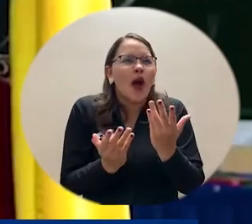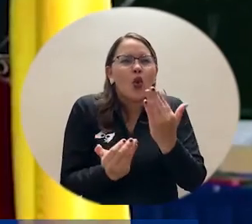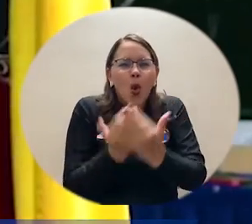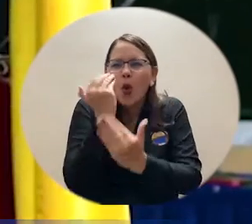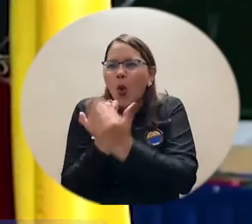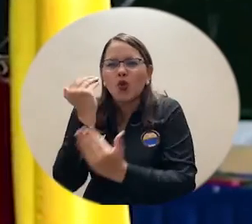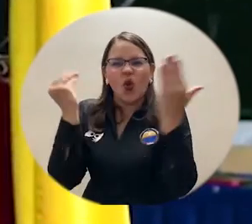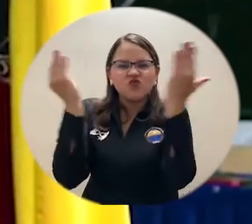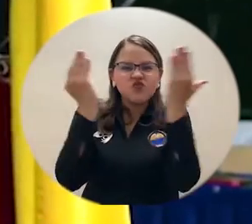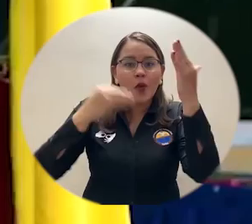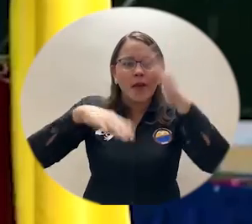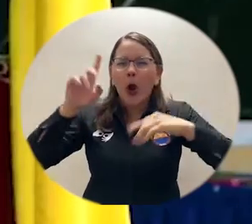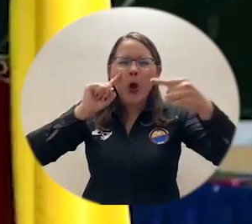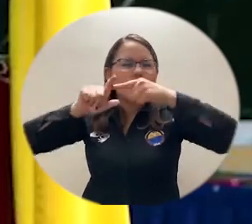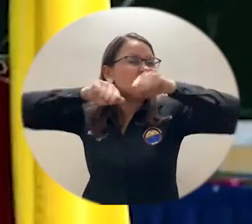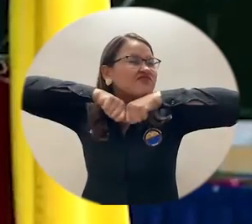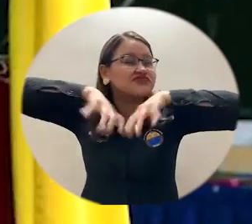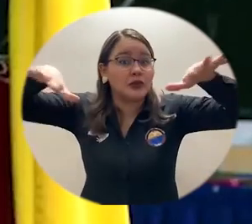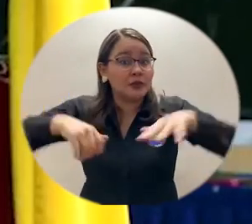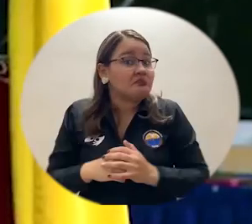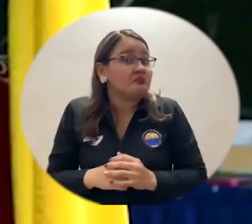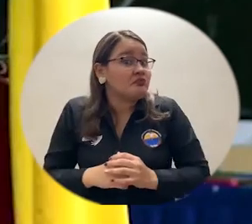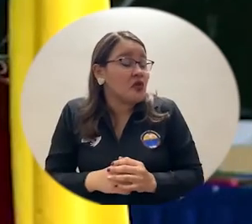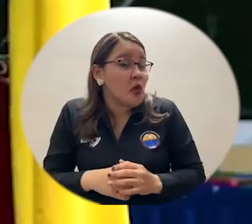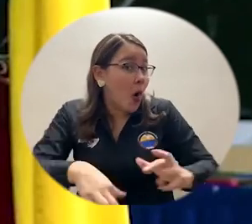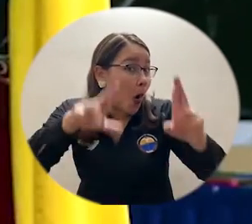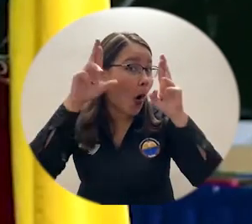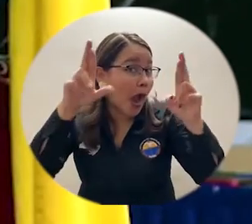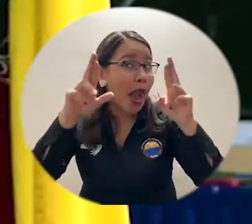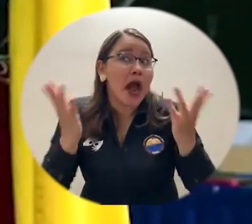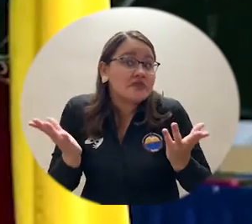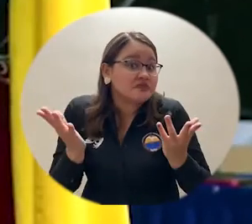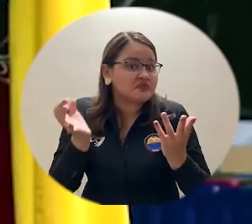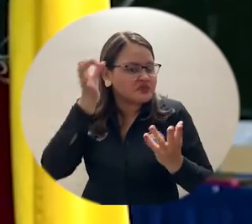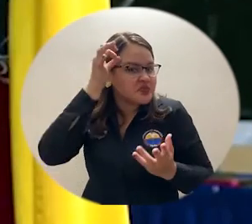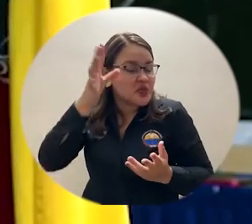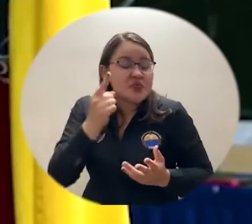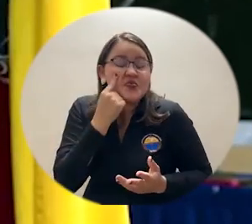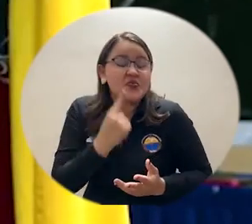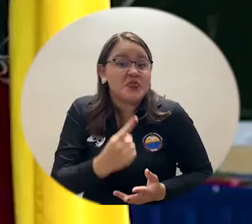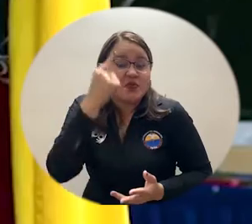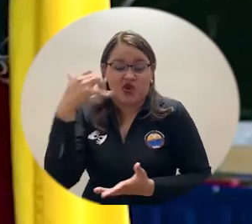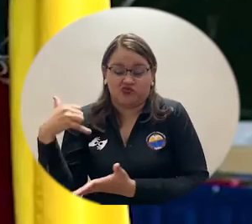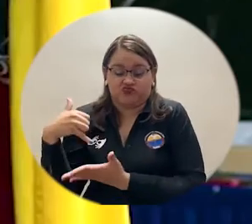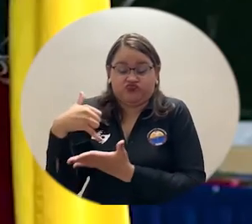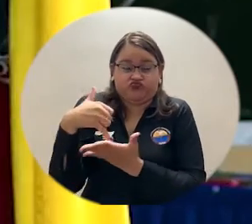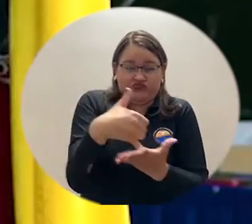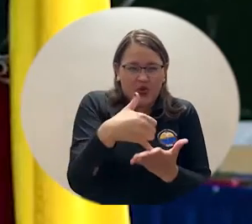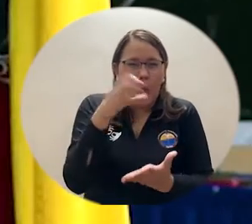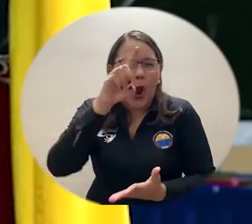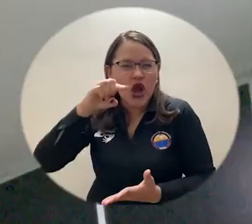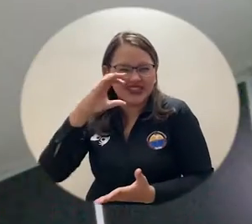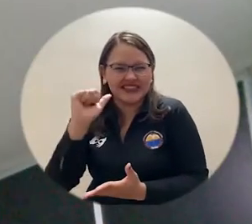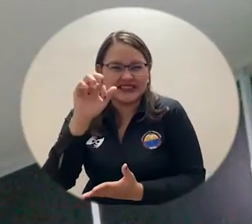fronteras y por qué no podamos sentarnos un día a ver la proyección de un primer Oscar totalmente colombiano de un egresado o una egresada de nuestro